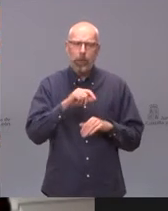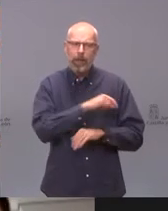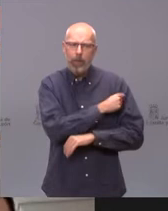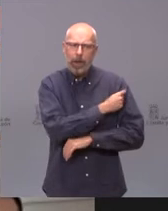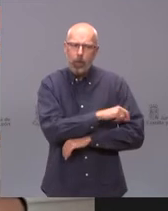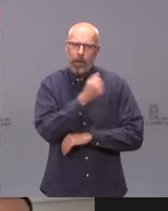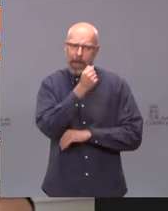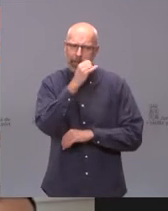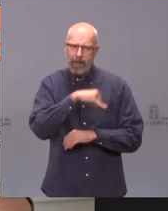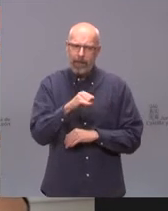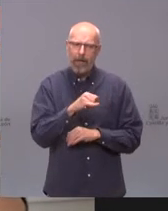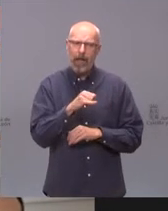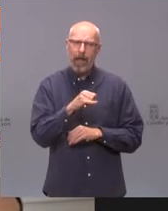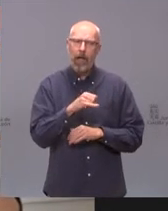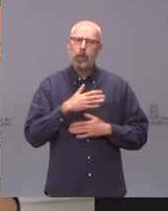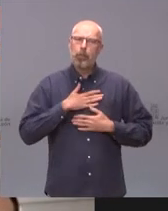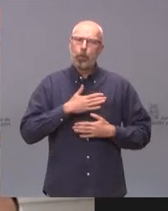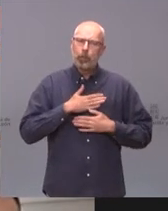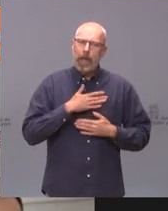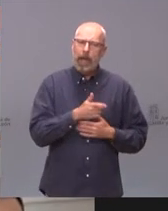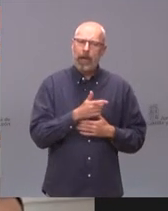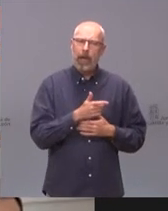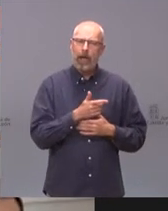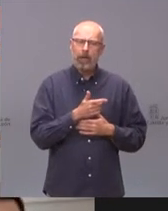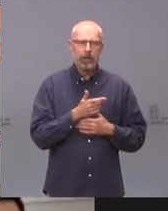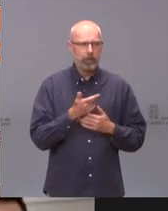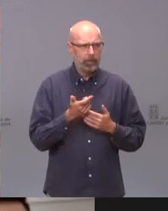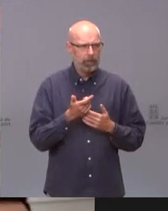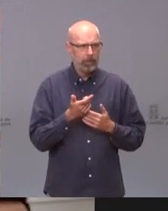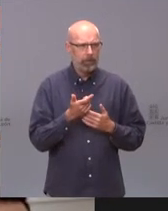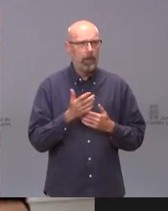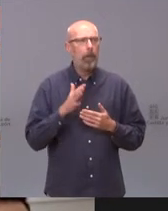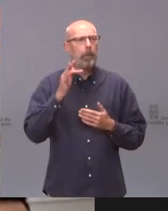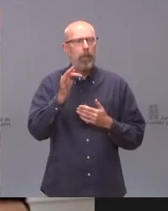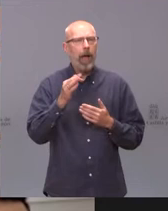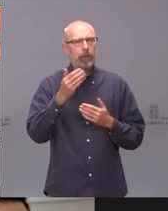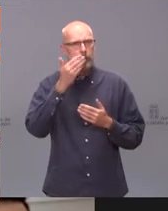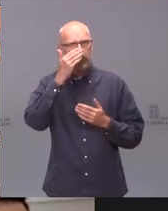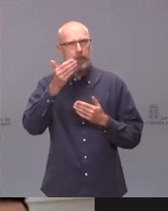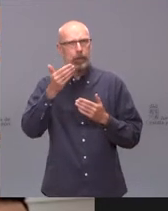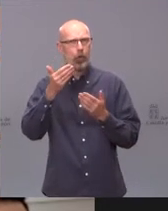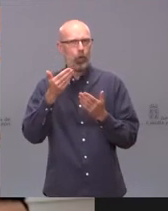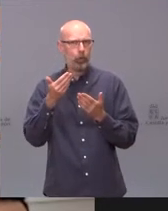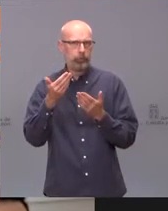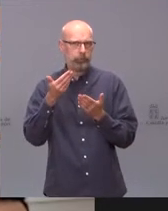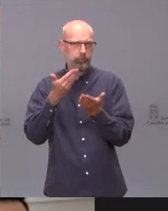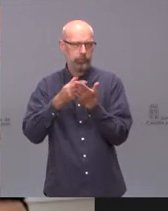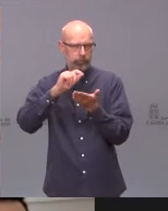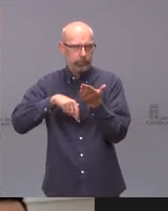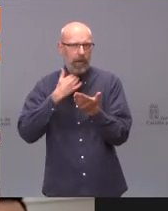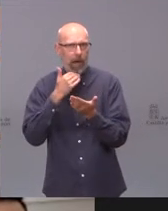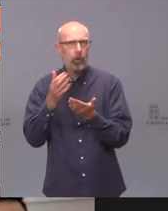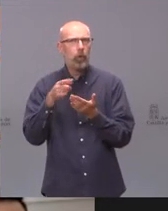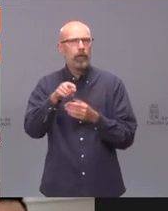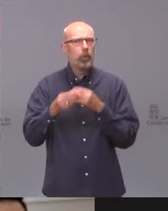AstraZeneca de forma voluntaria y trascibar un consentimiento informado? La Comisión de Madrid ya lo ha planteado o lo ha solicitado formalmente y